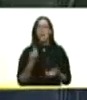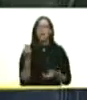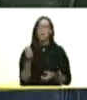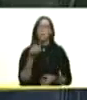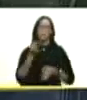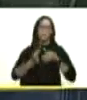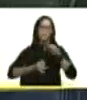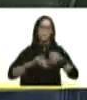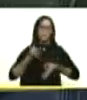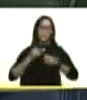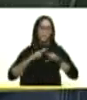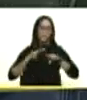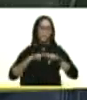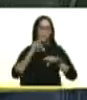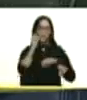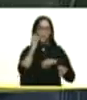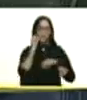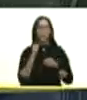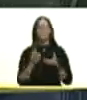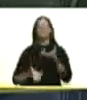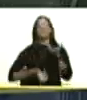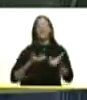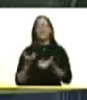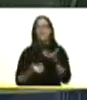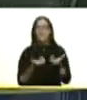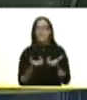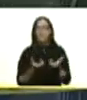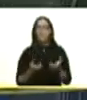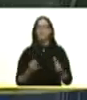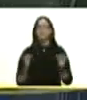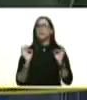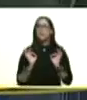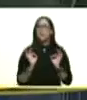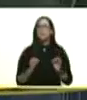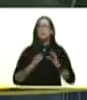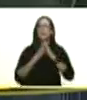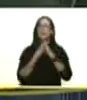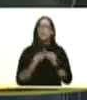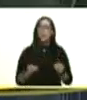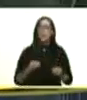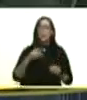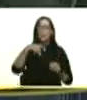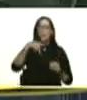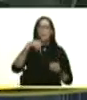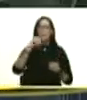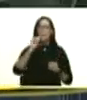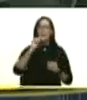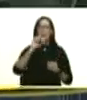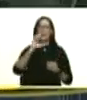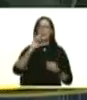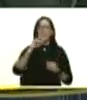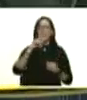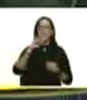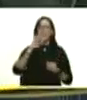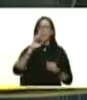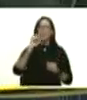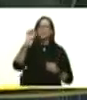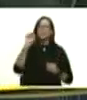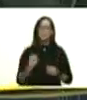el niño es un calentamiento prácticamente de todo el pacífico sur aproximadamente